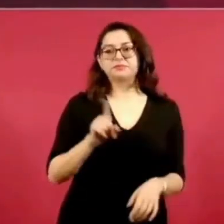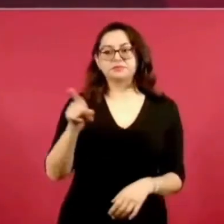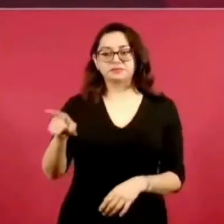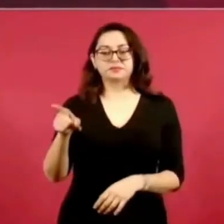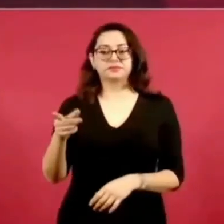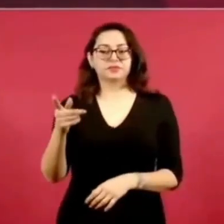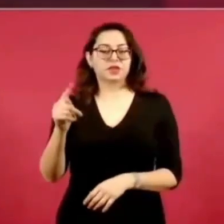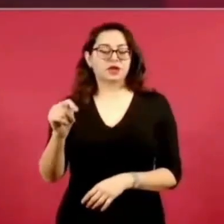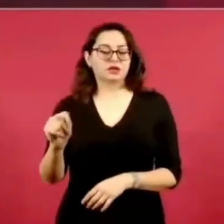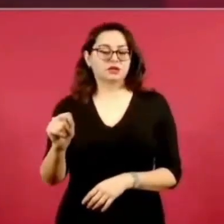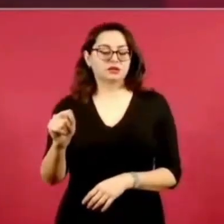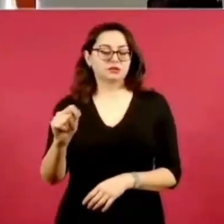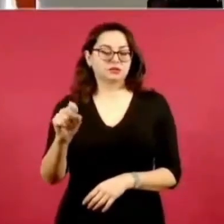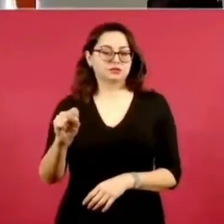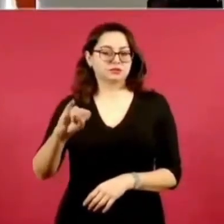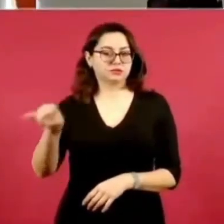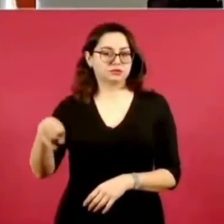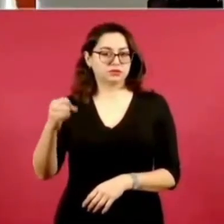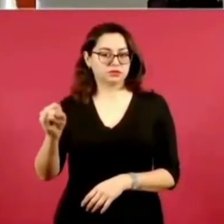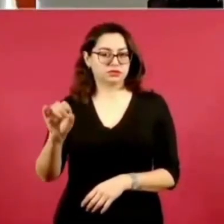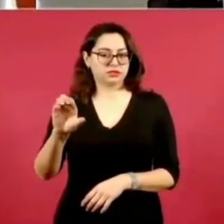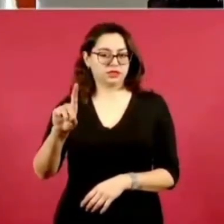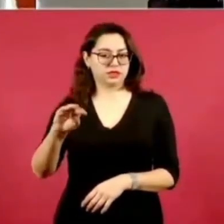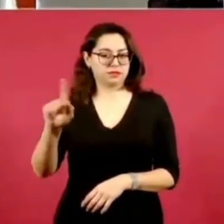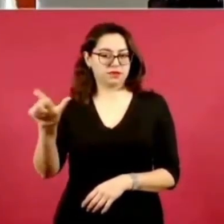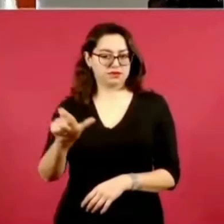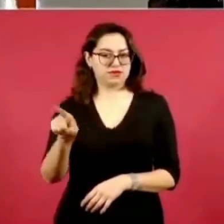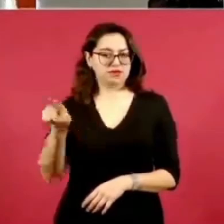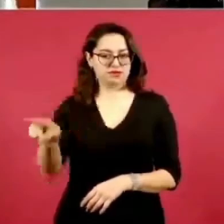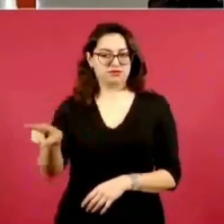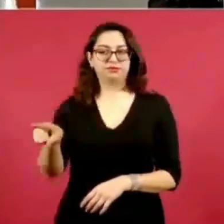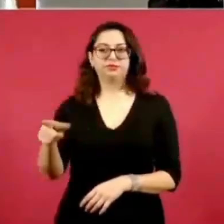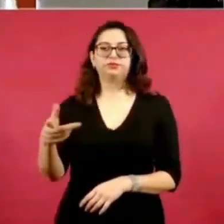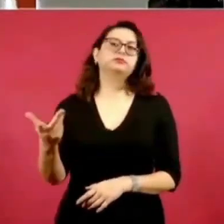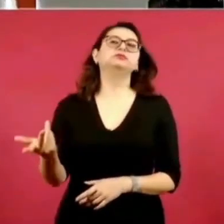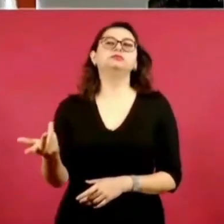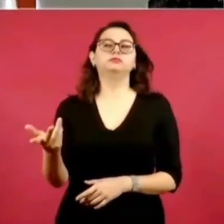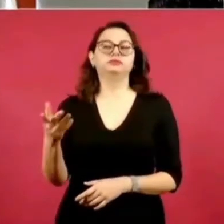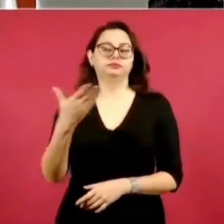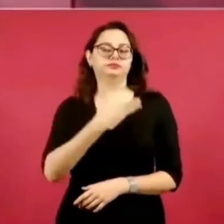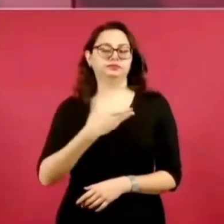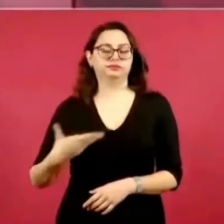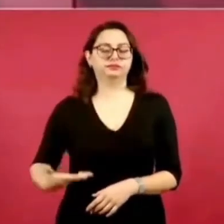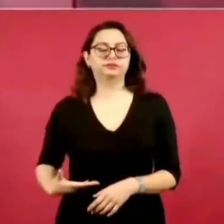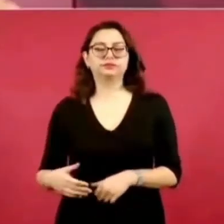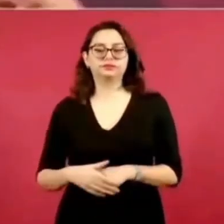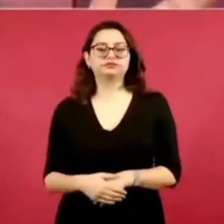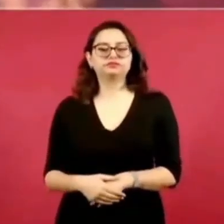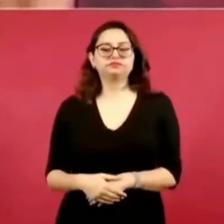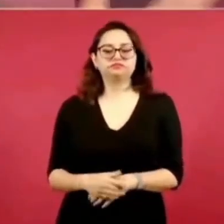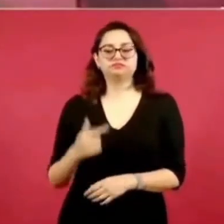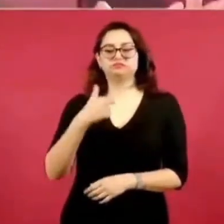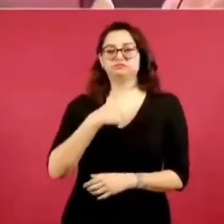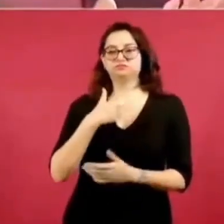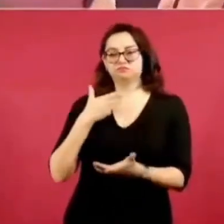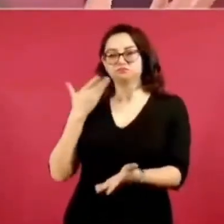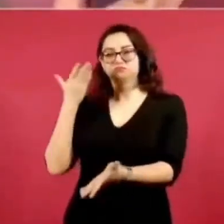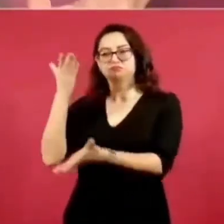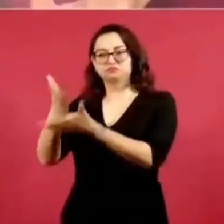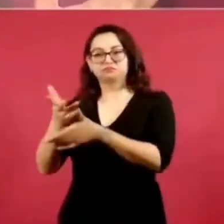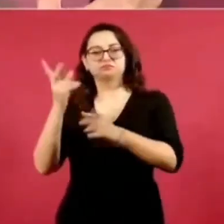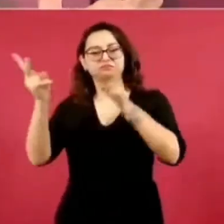Fui con el maestro Batis, porque estábamos en la oposición